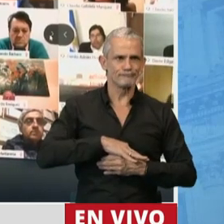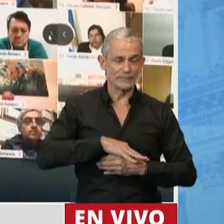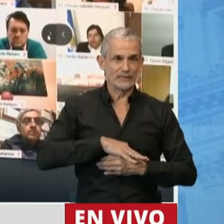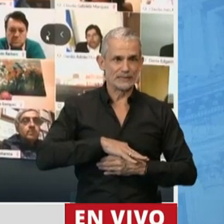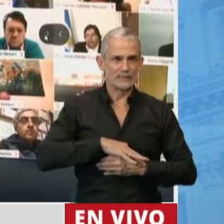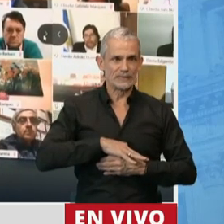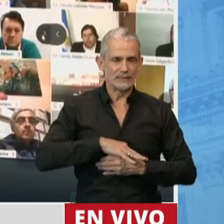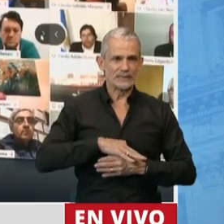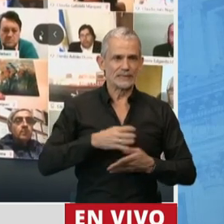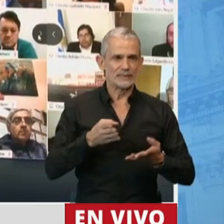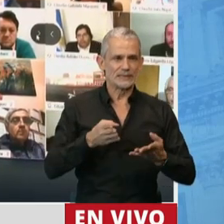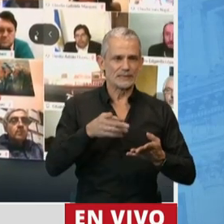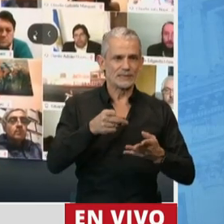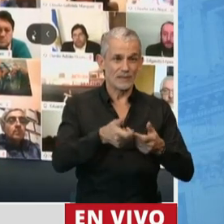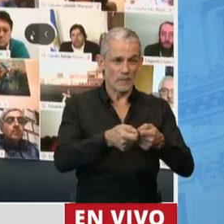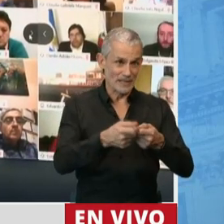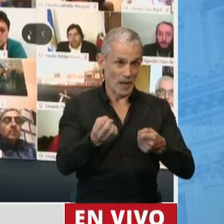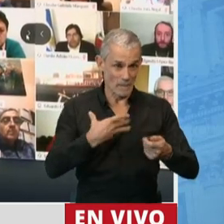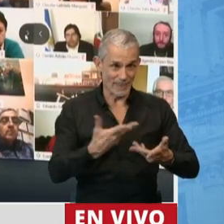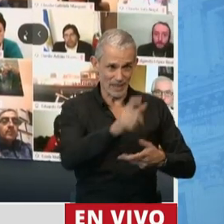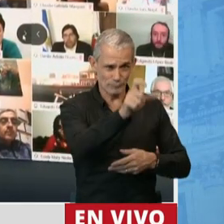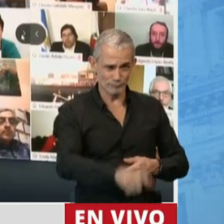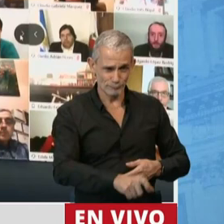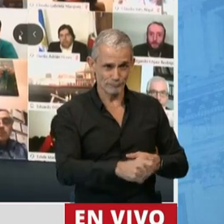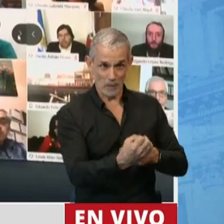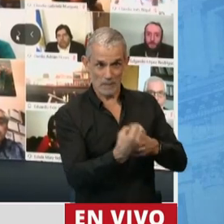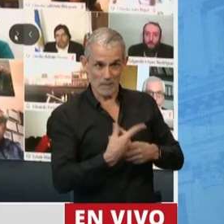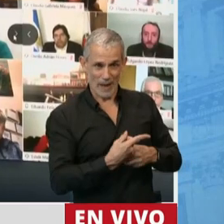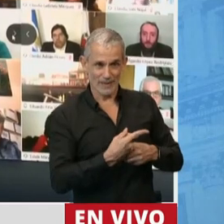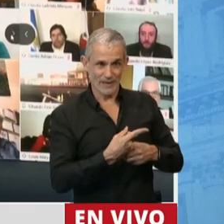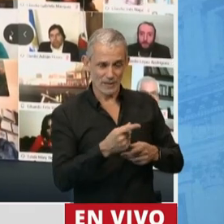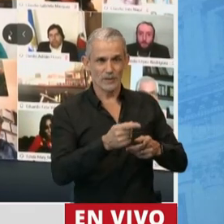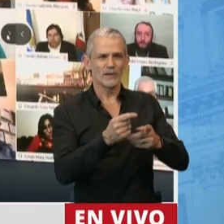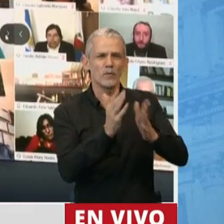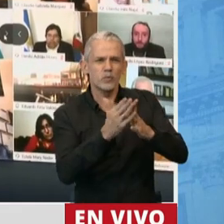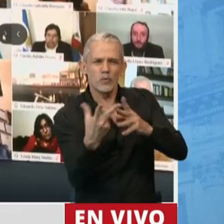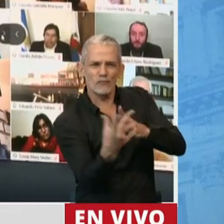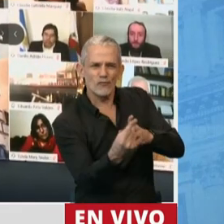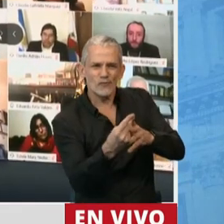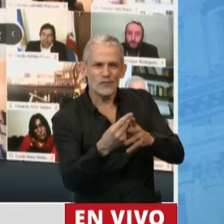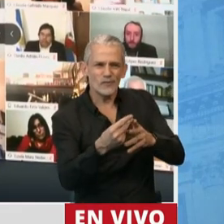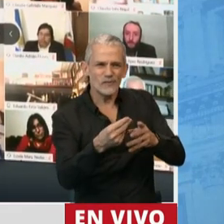Me mandó un mensaje antes de que fuera tratado con el plasma.